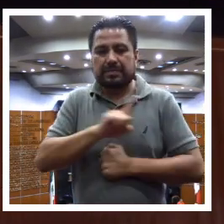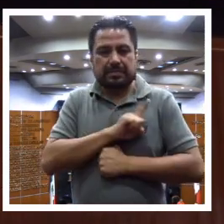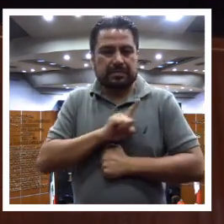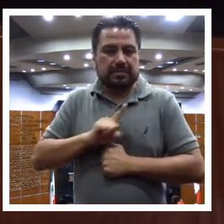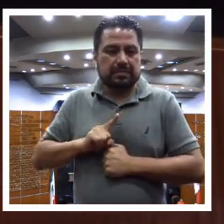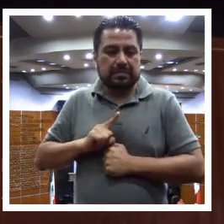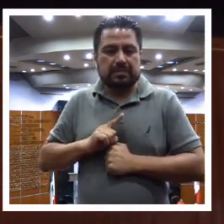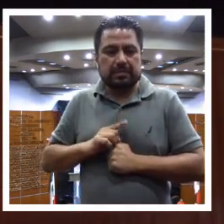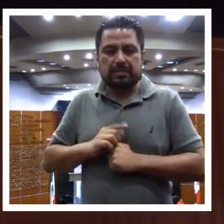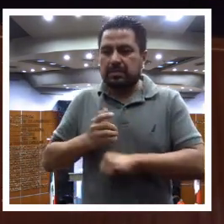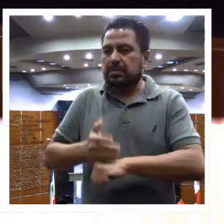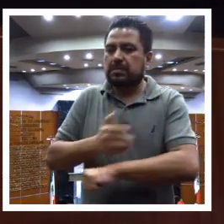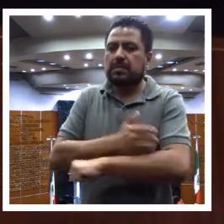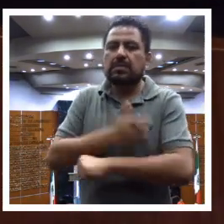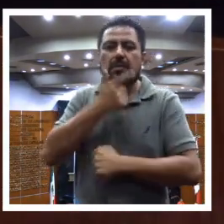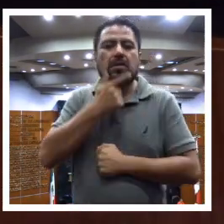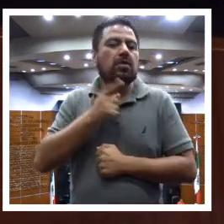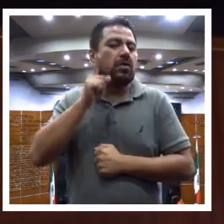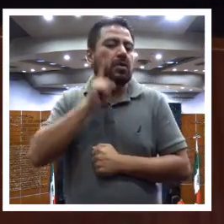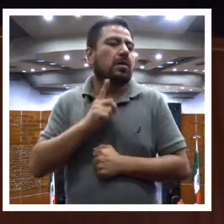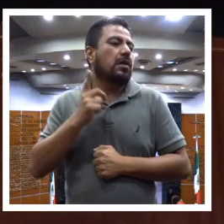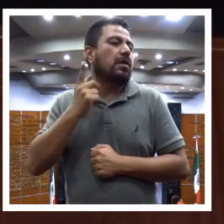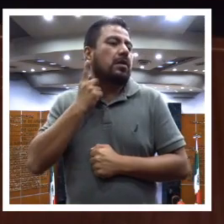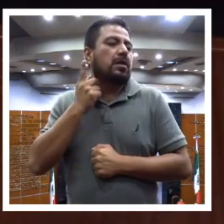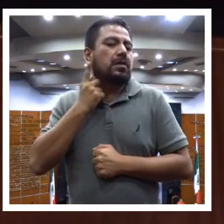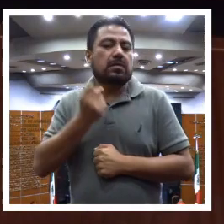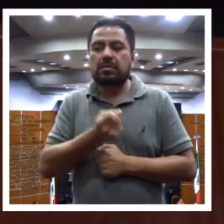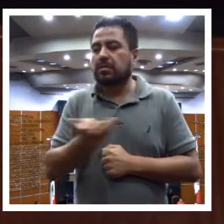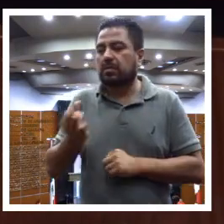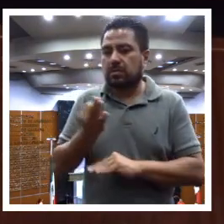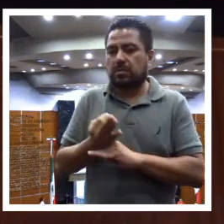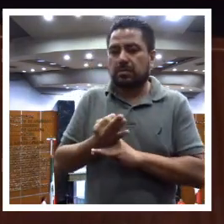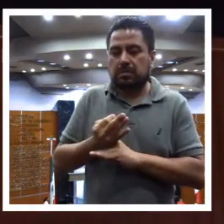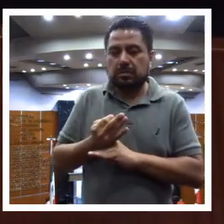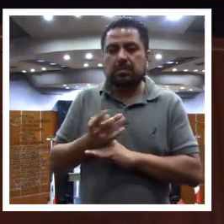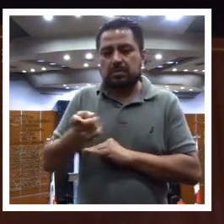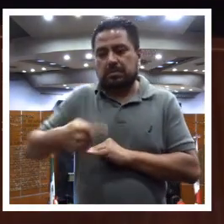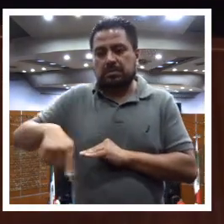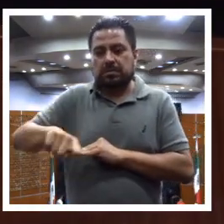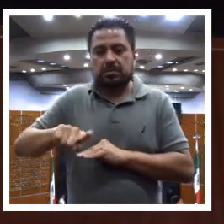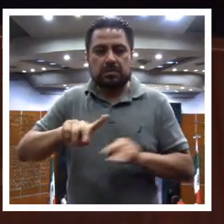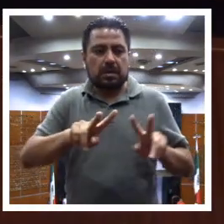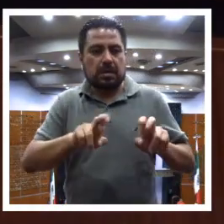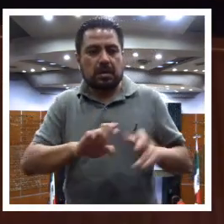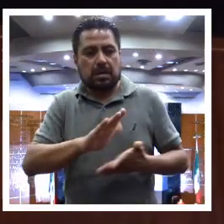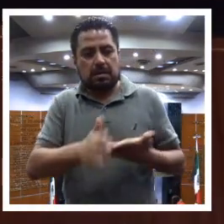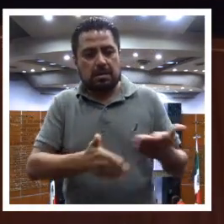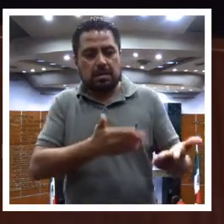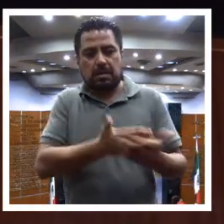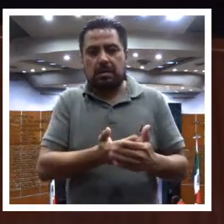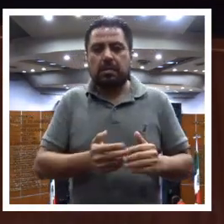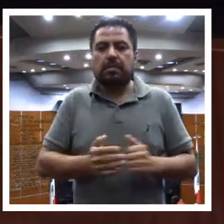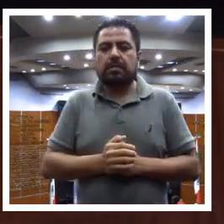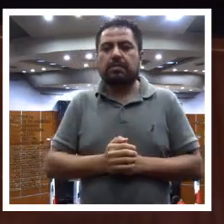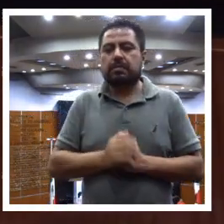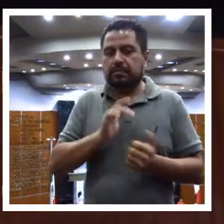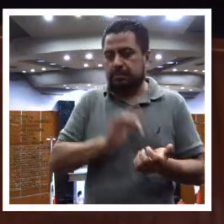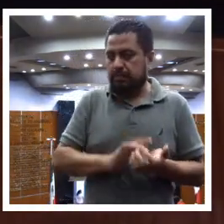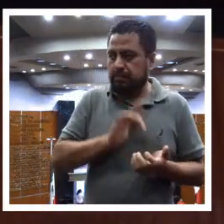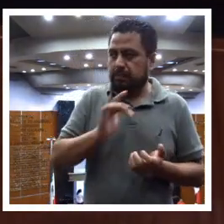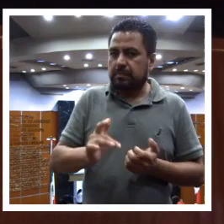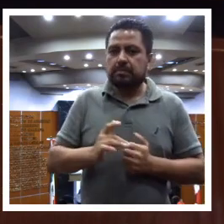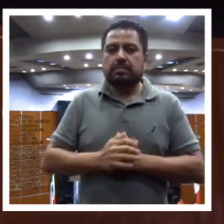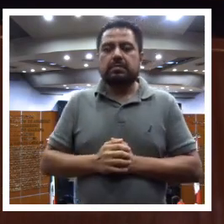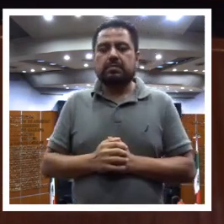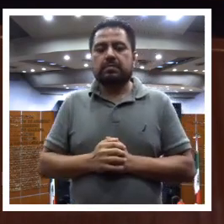resolución. Compañeras y compañeros diputados, está en su cancha este punto de acuerdo. Gracias, es cuanto.